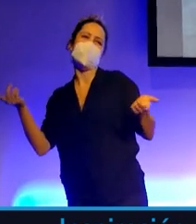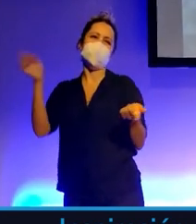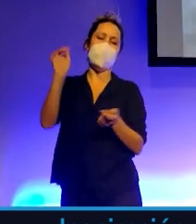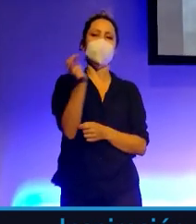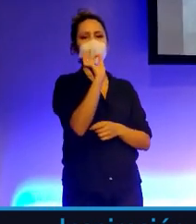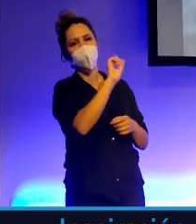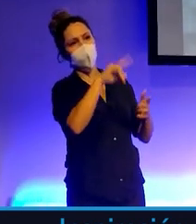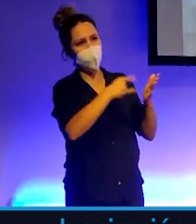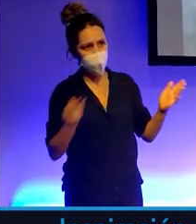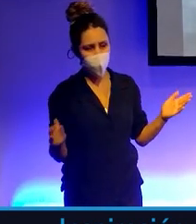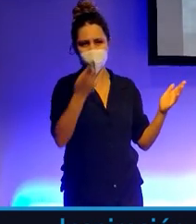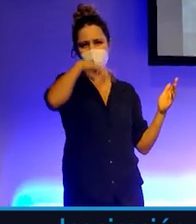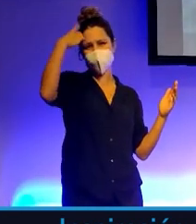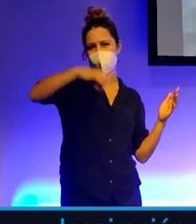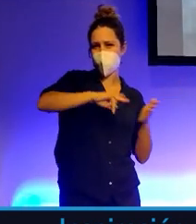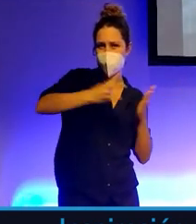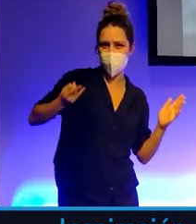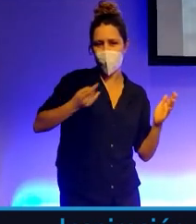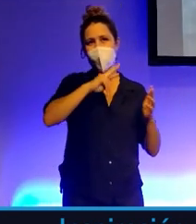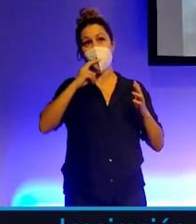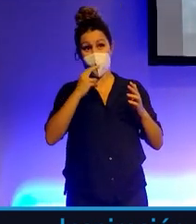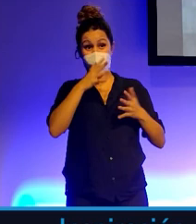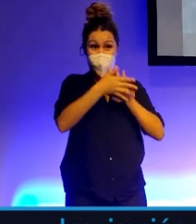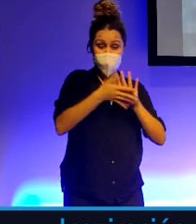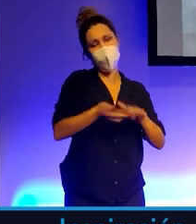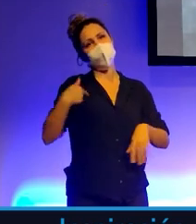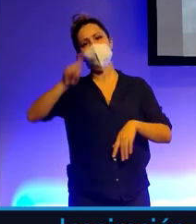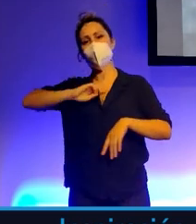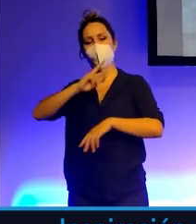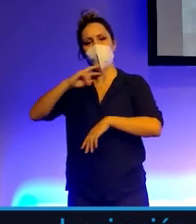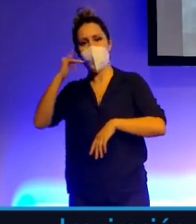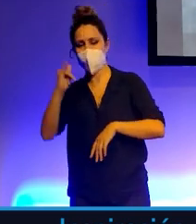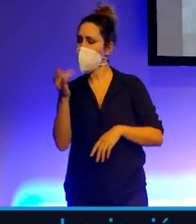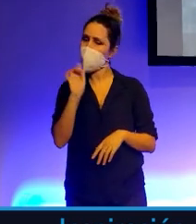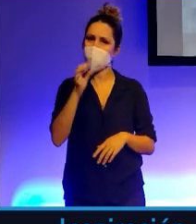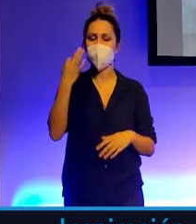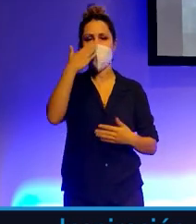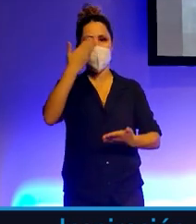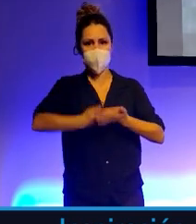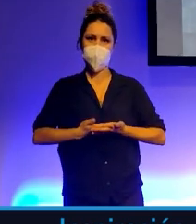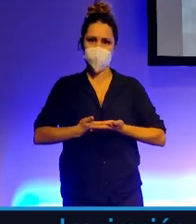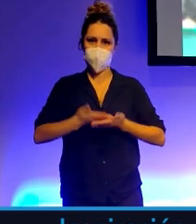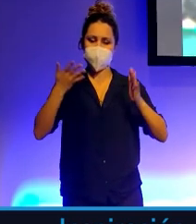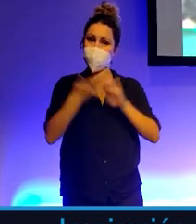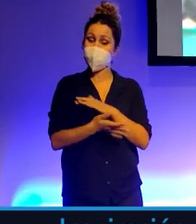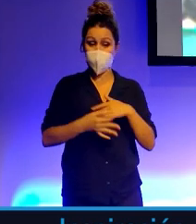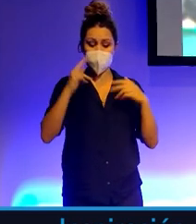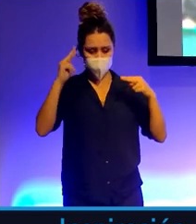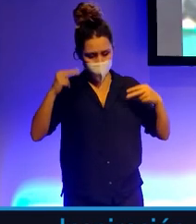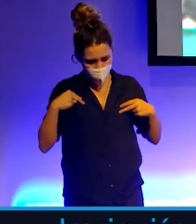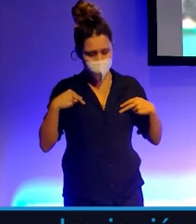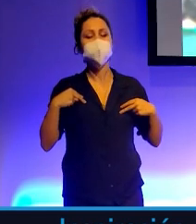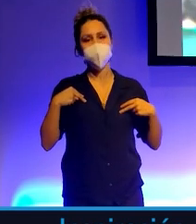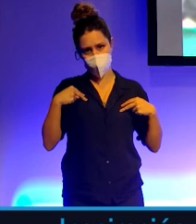tecnólogos. Ahora hay que hablar de valores, siempre fuimos de valores. Seamos honestos. Cuanto más genuinos y más honestos, más